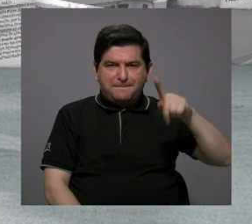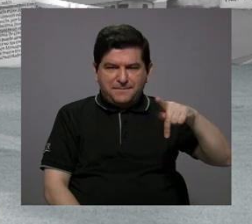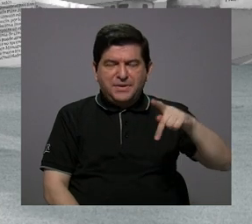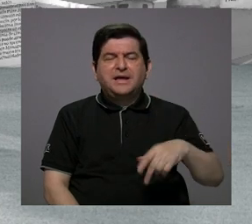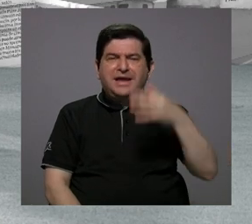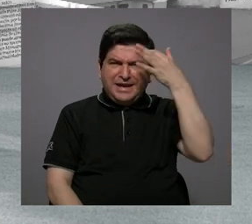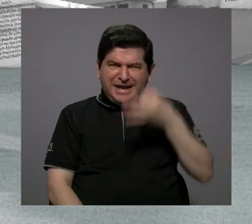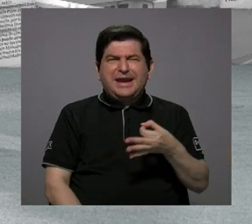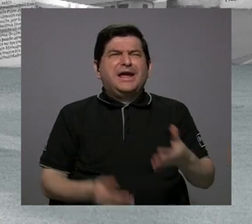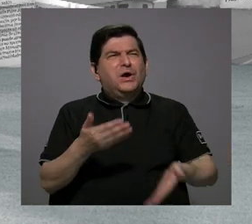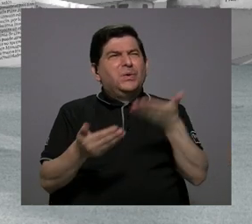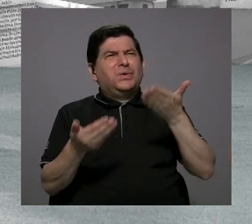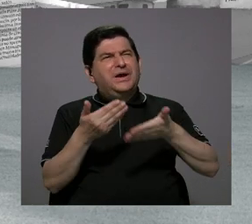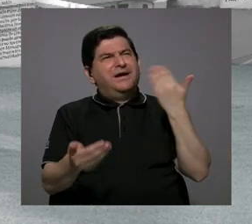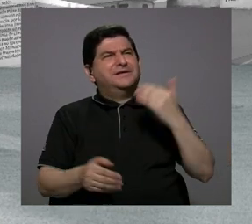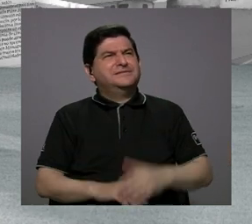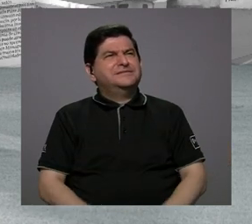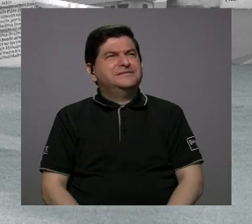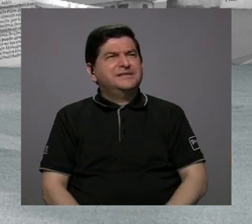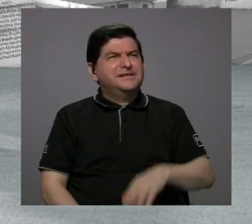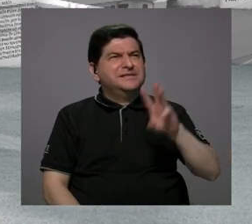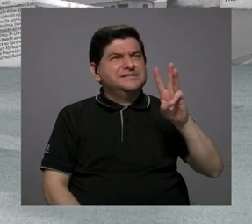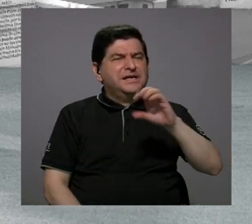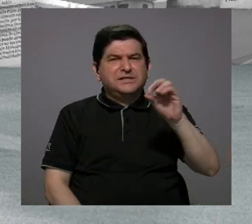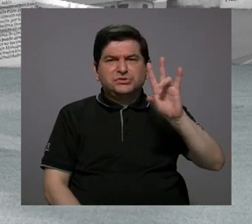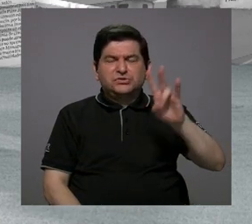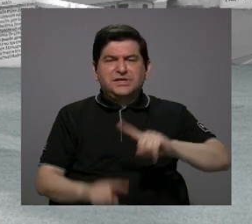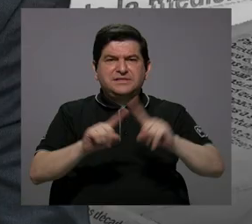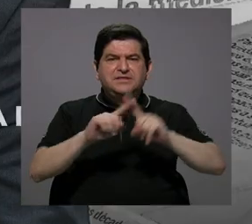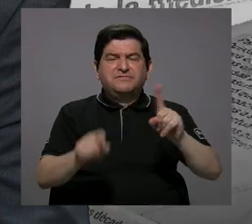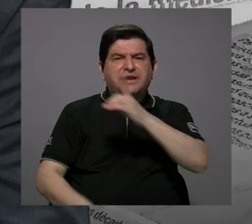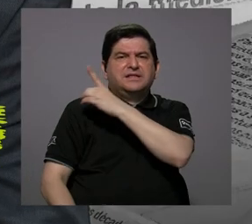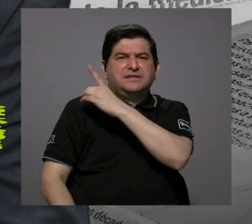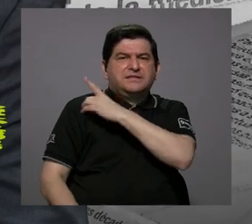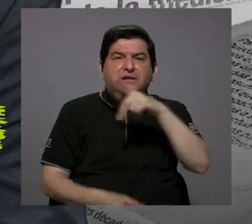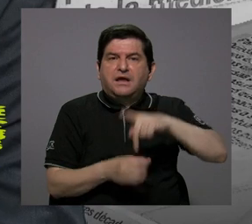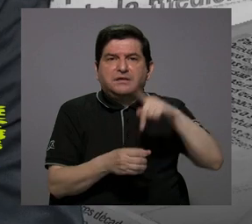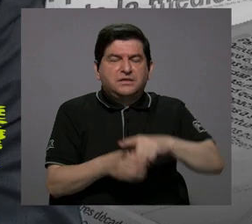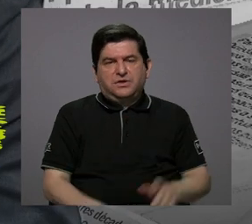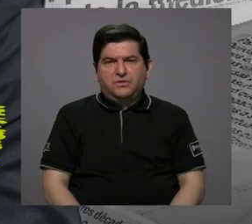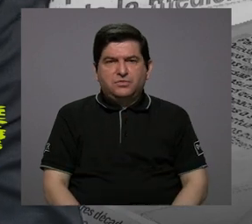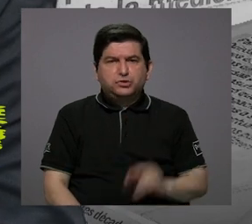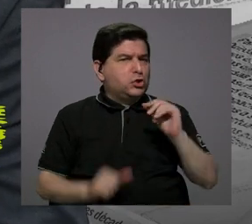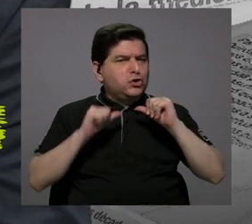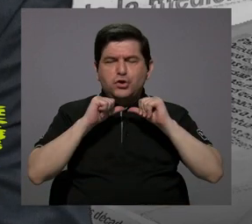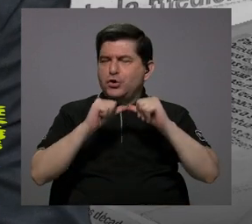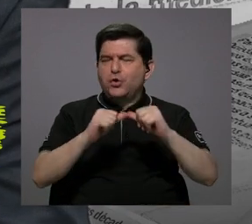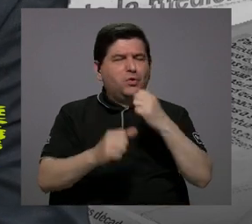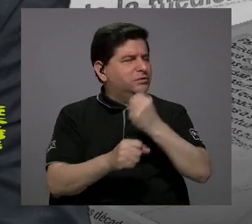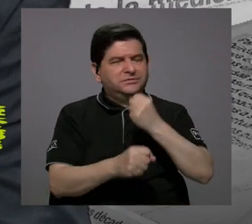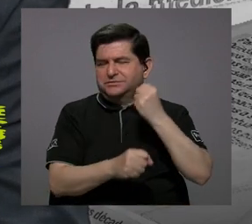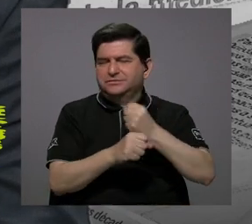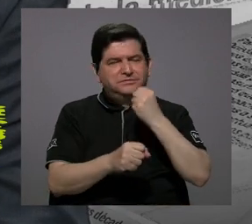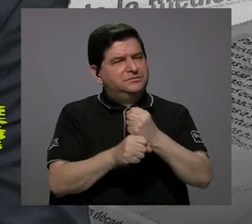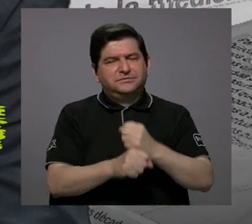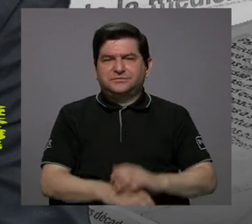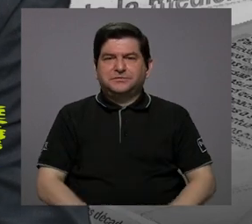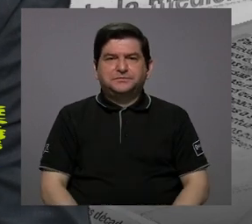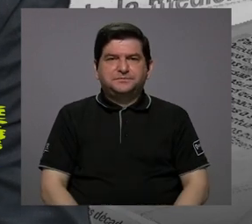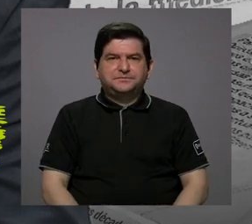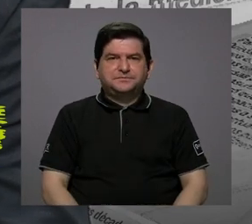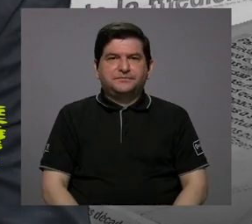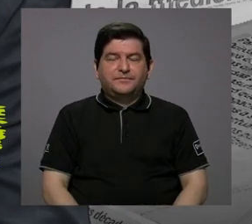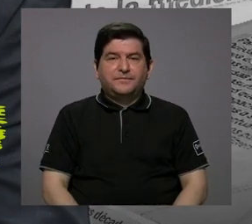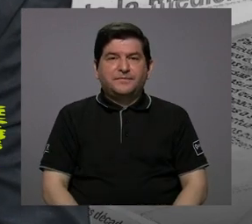cerca de seis o siete directivos. No se le ha dado una continuidad al respecto. El mismo